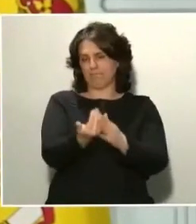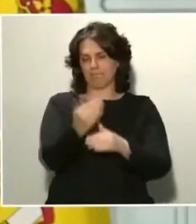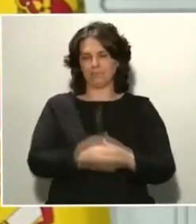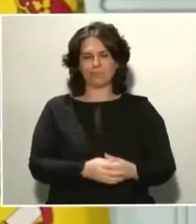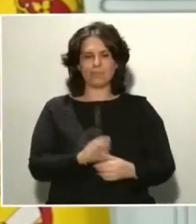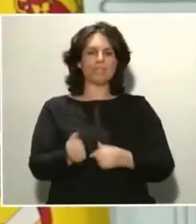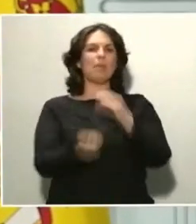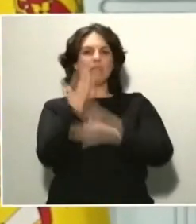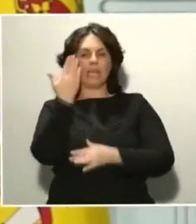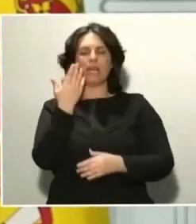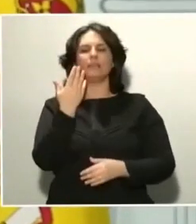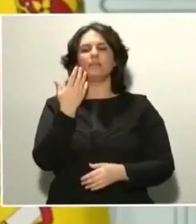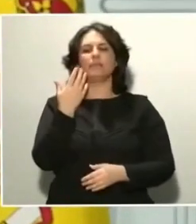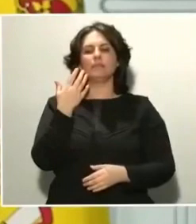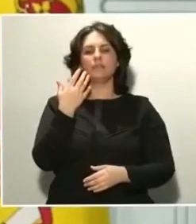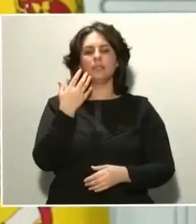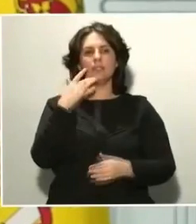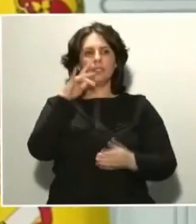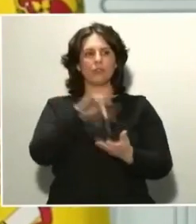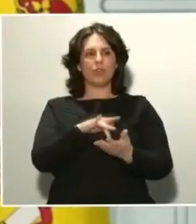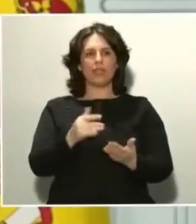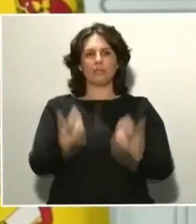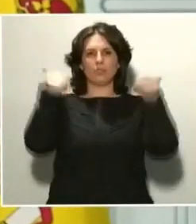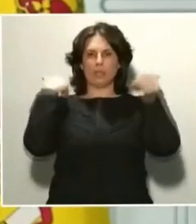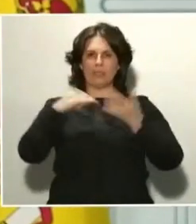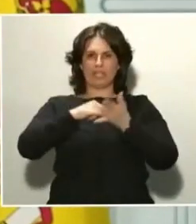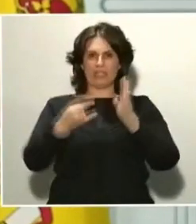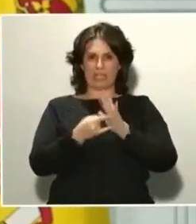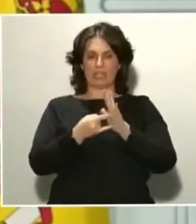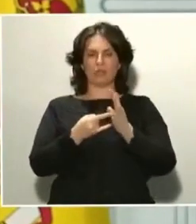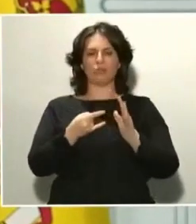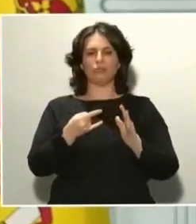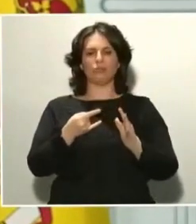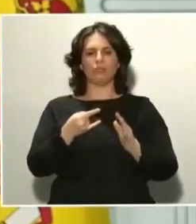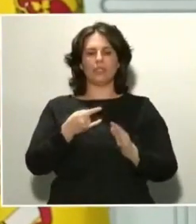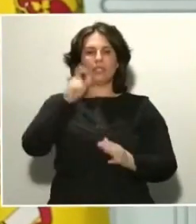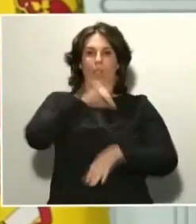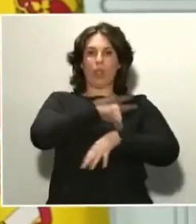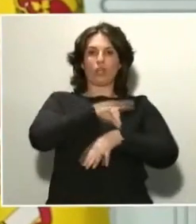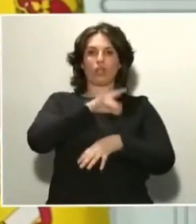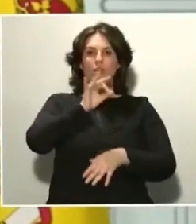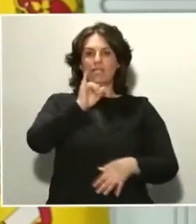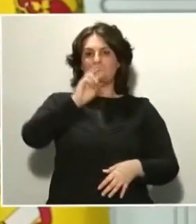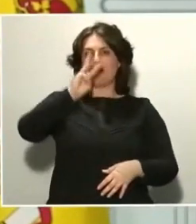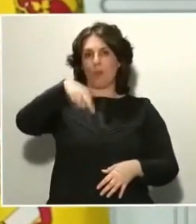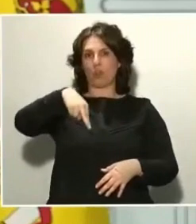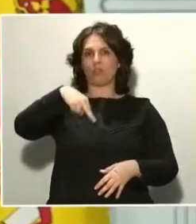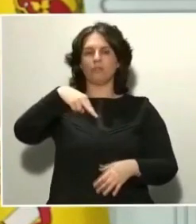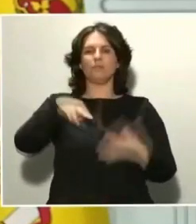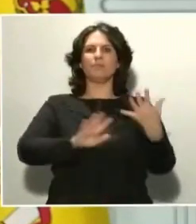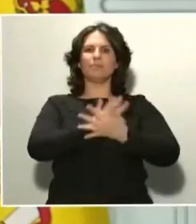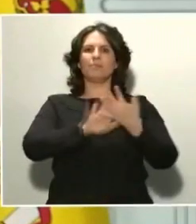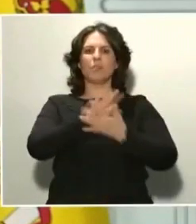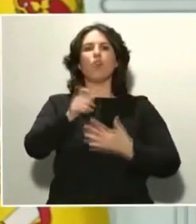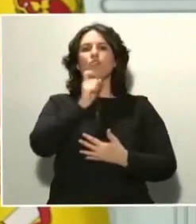responsables técnicos, el doctor Simón se ha referido al mapa de la evolución de la enfermedad en